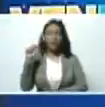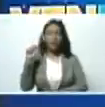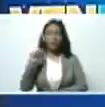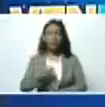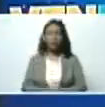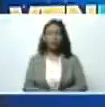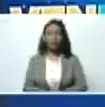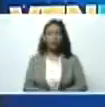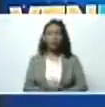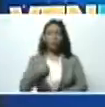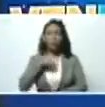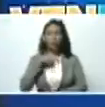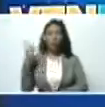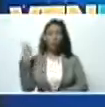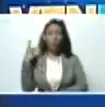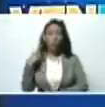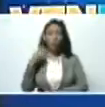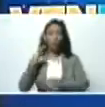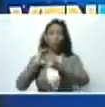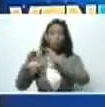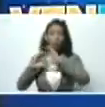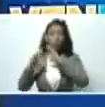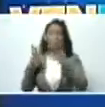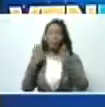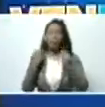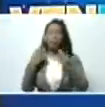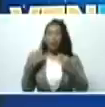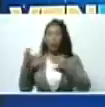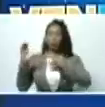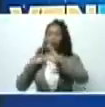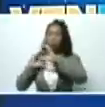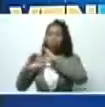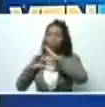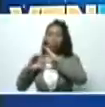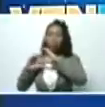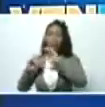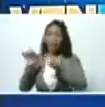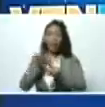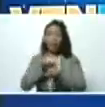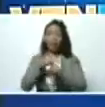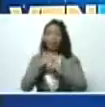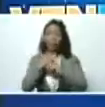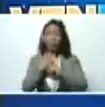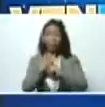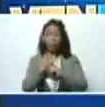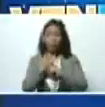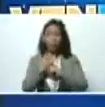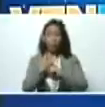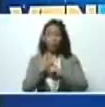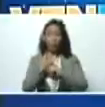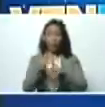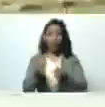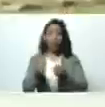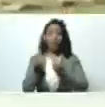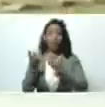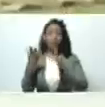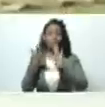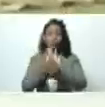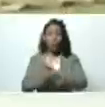estuvimos conversando bastante la situación epidemiológica